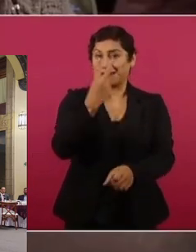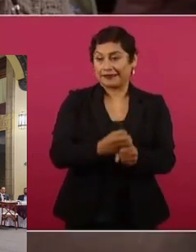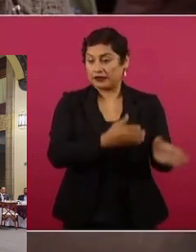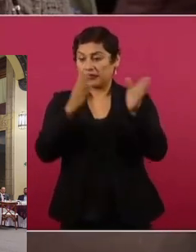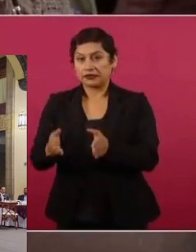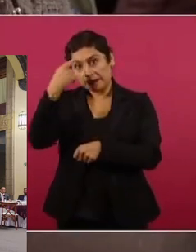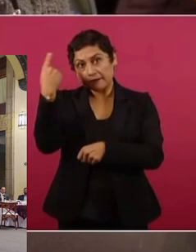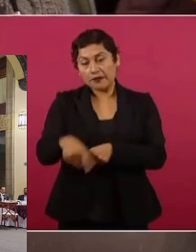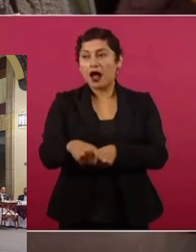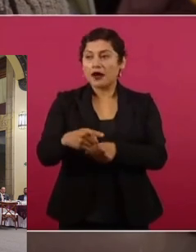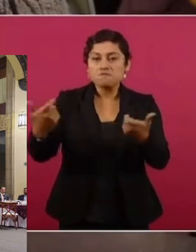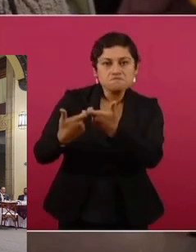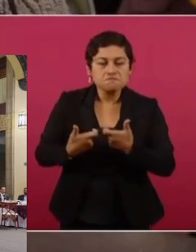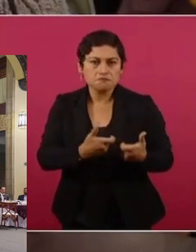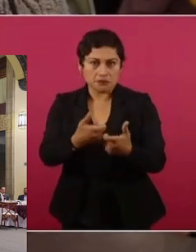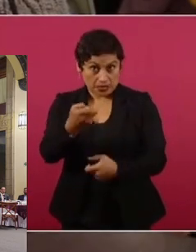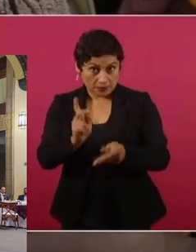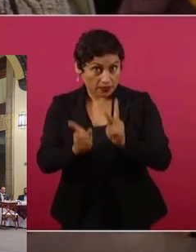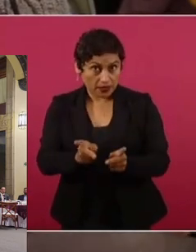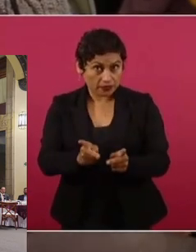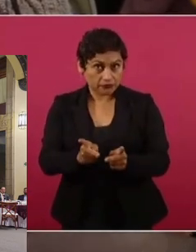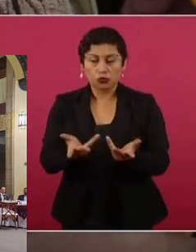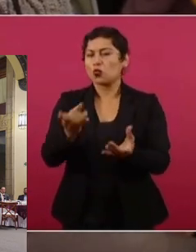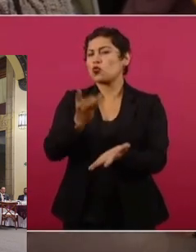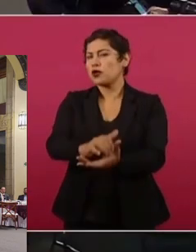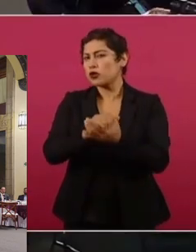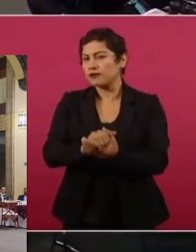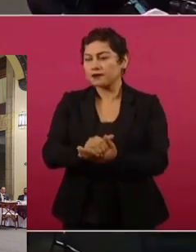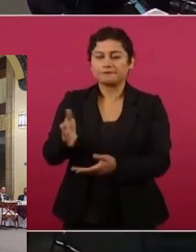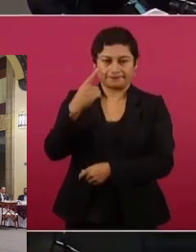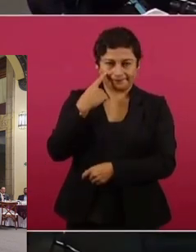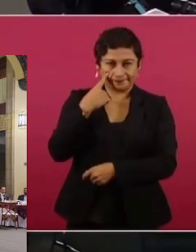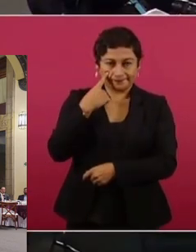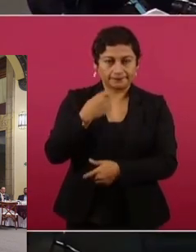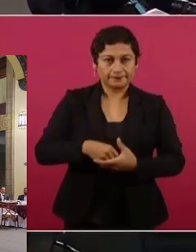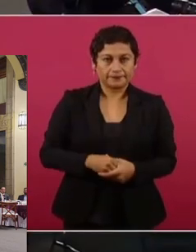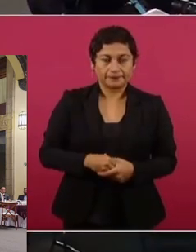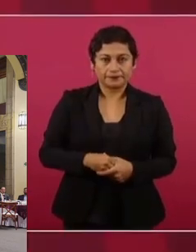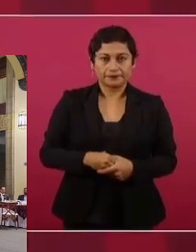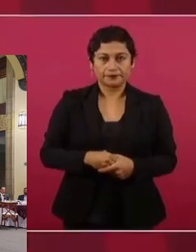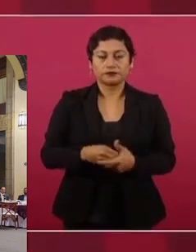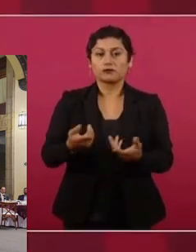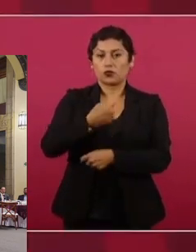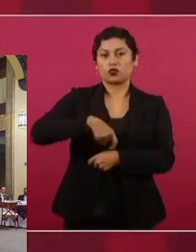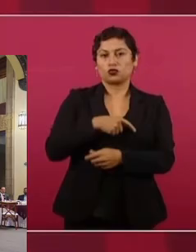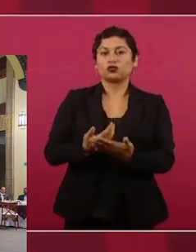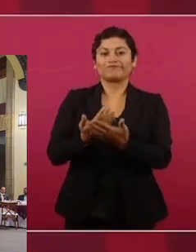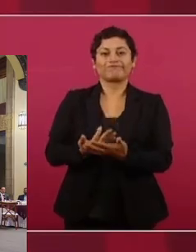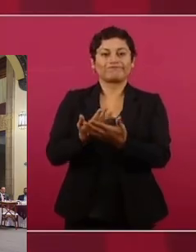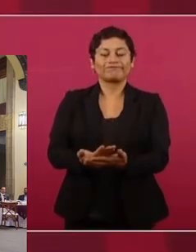proyectos de infraestructura que está pendiente. No fue ningún tema. Fue básicamente lo de la RIF. Sí, estamos esperando